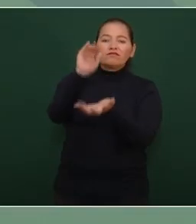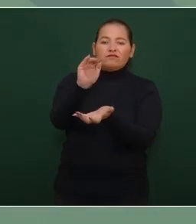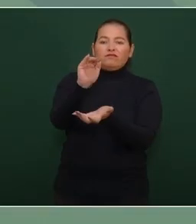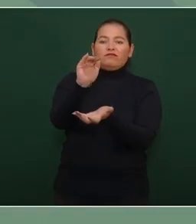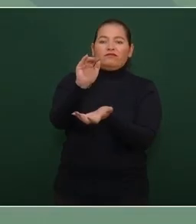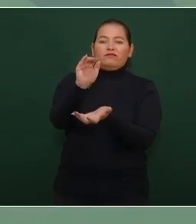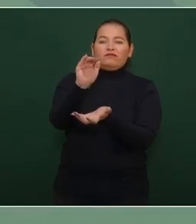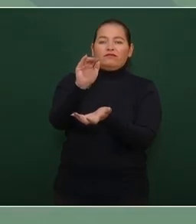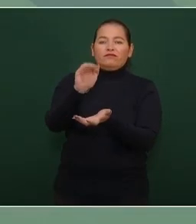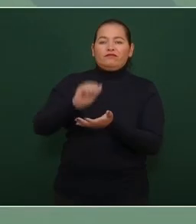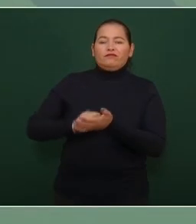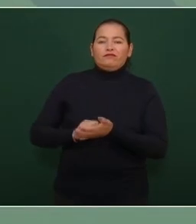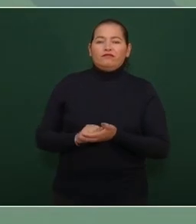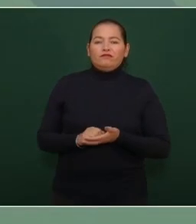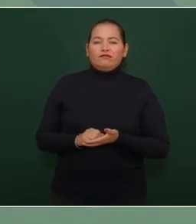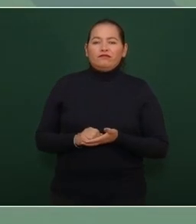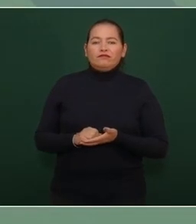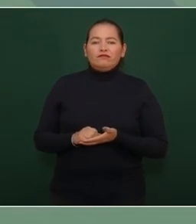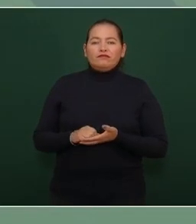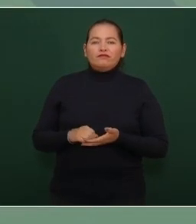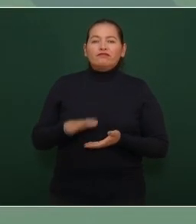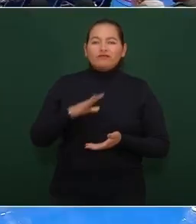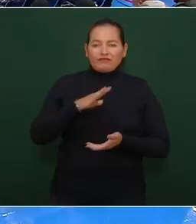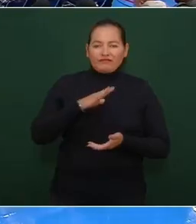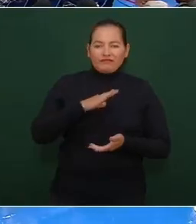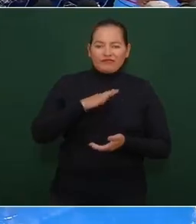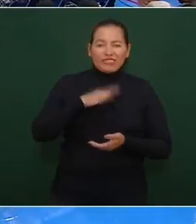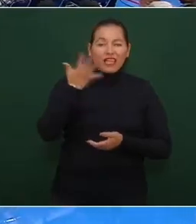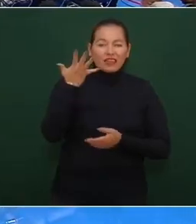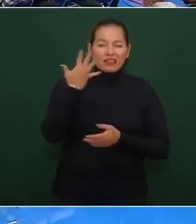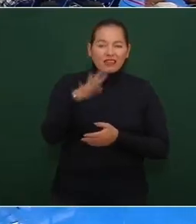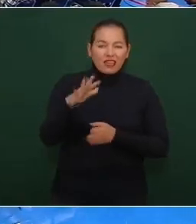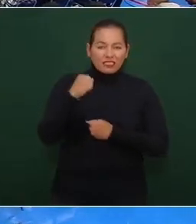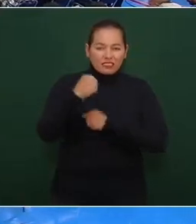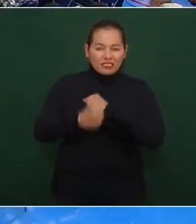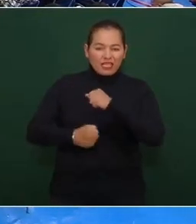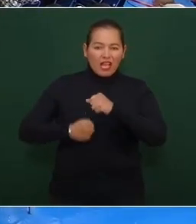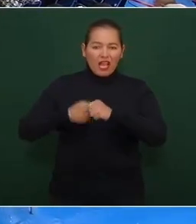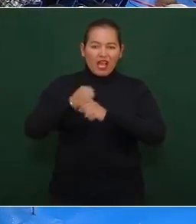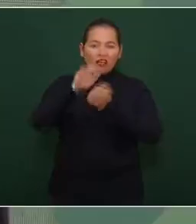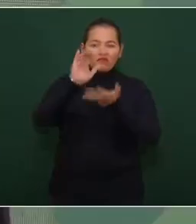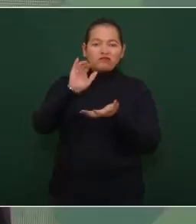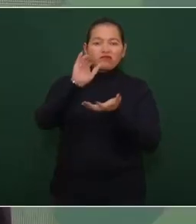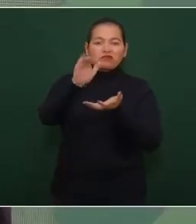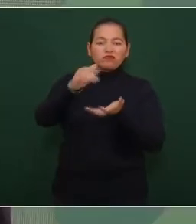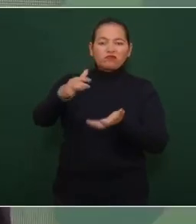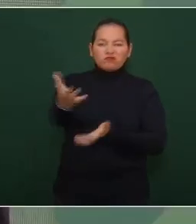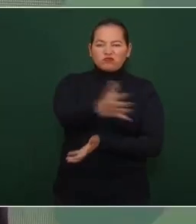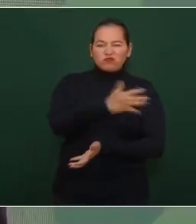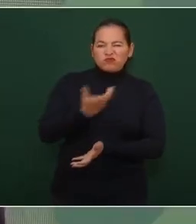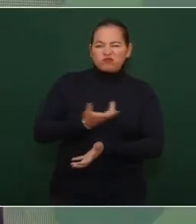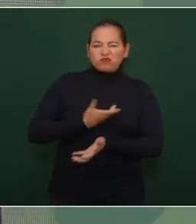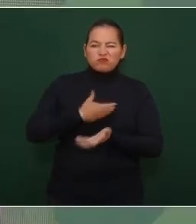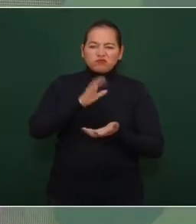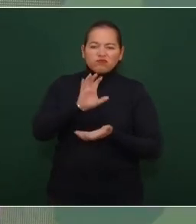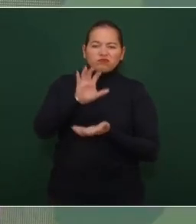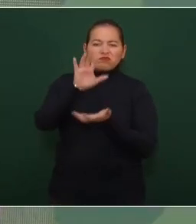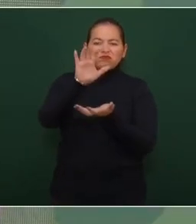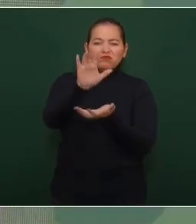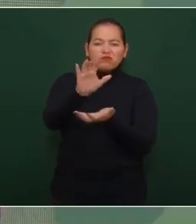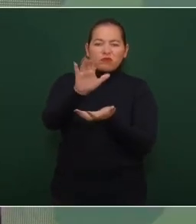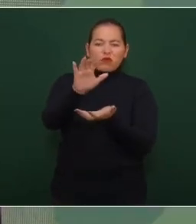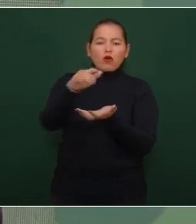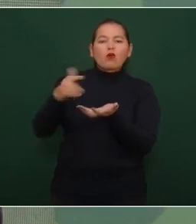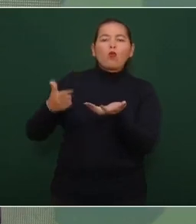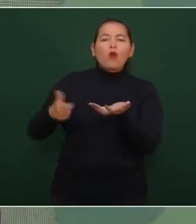10 años en la plaza principal de